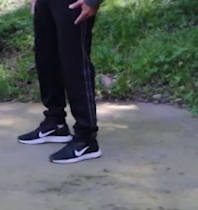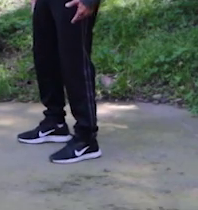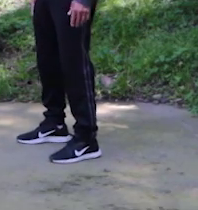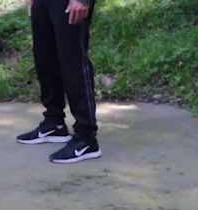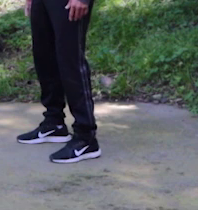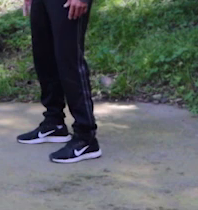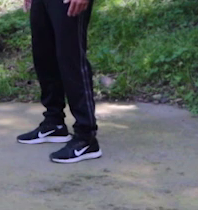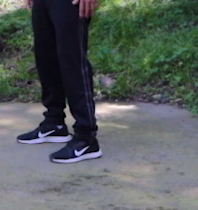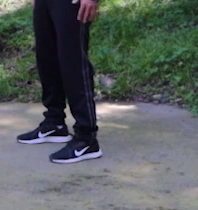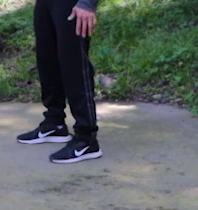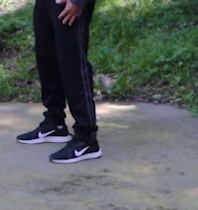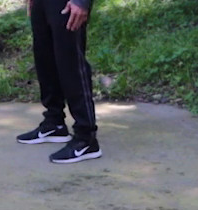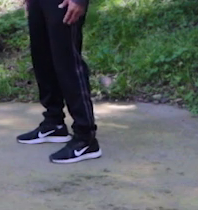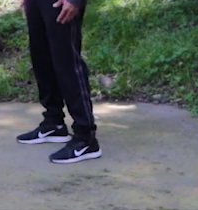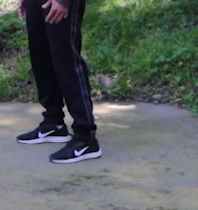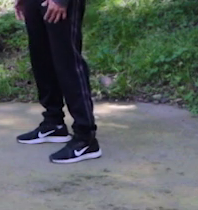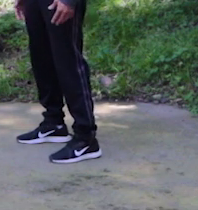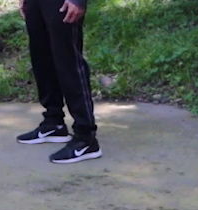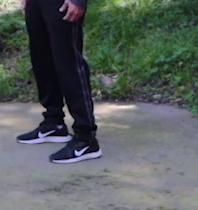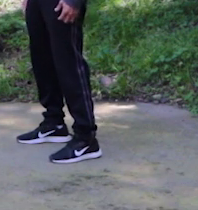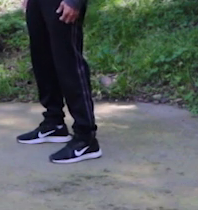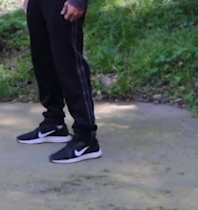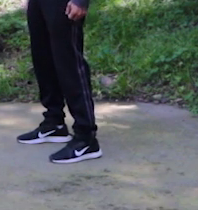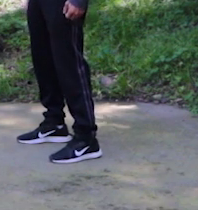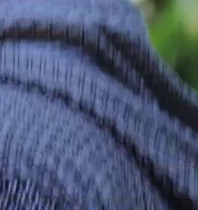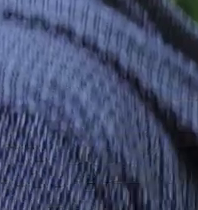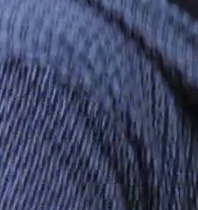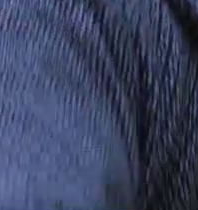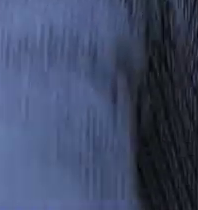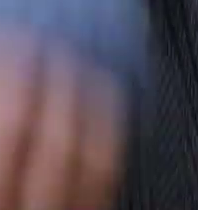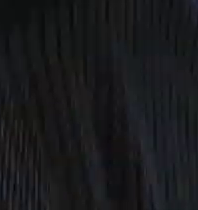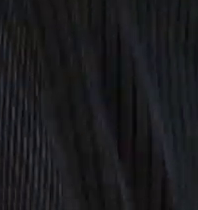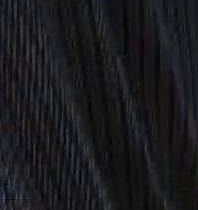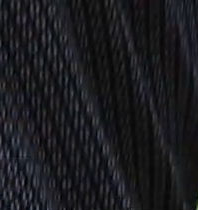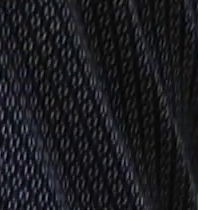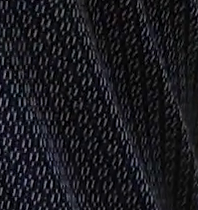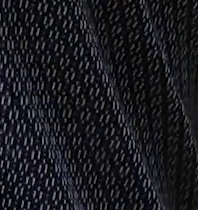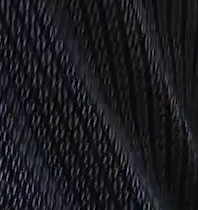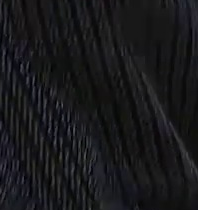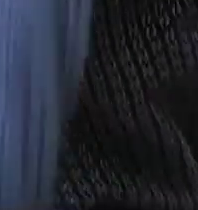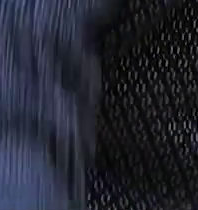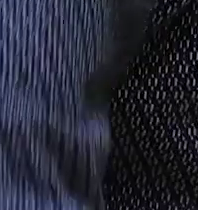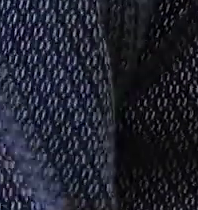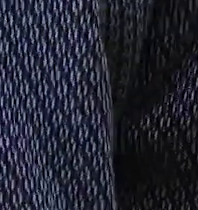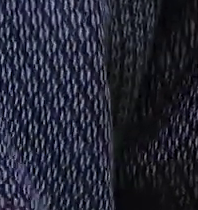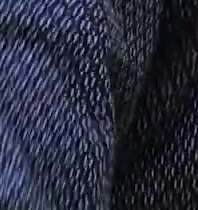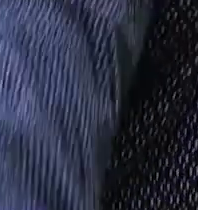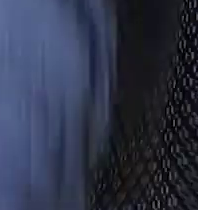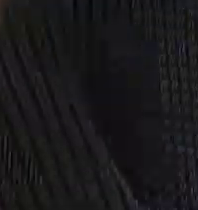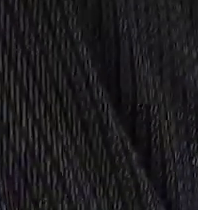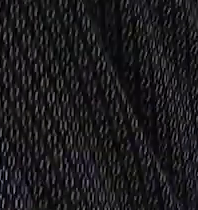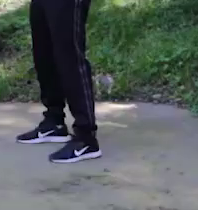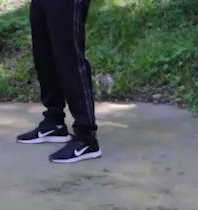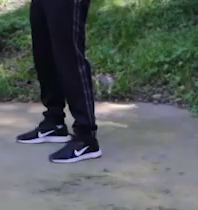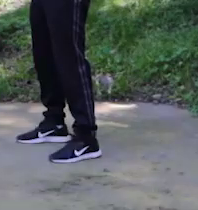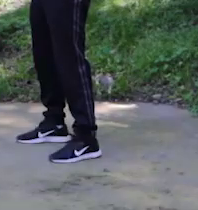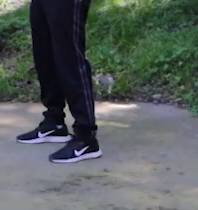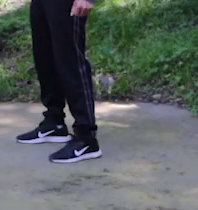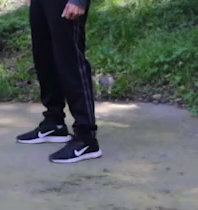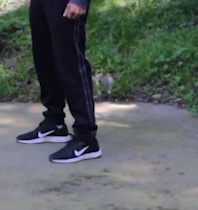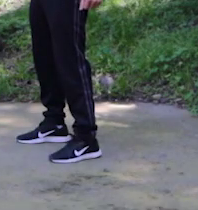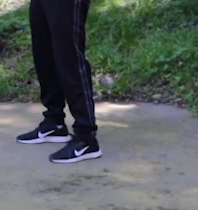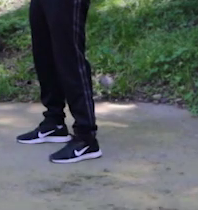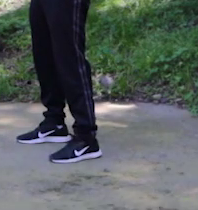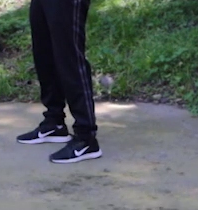compás de una forma que nos sintamos relajados. Y vamos a elevar los brazos lateralmente. Hasta,